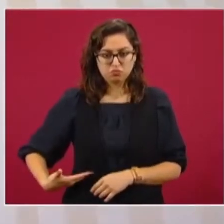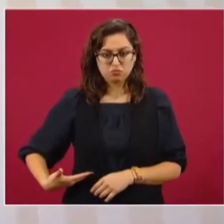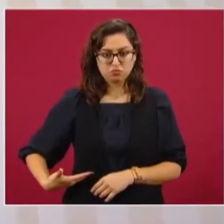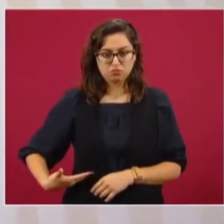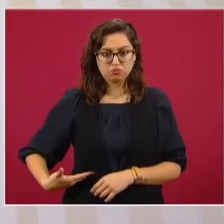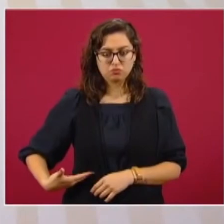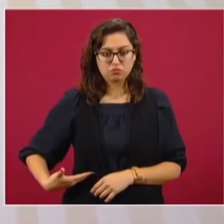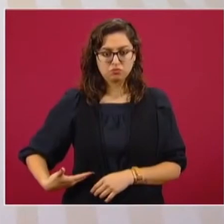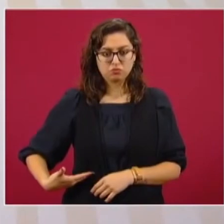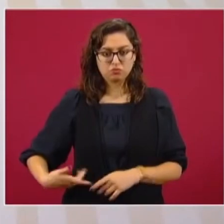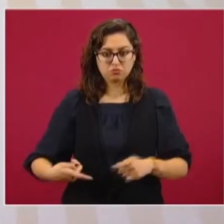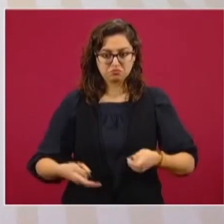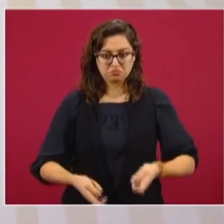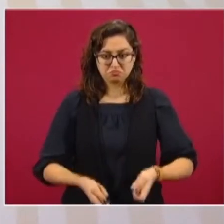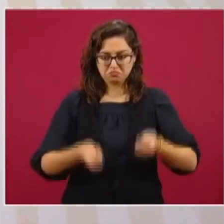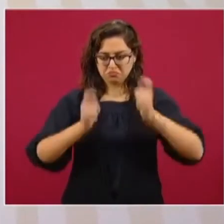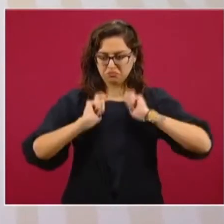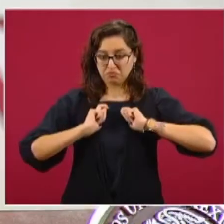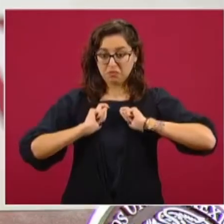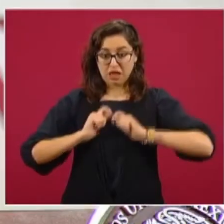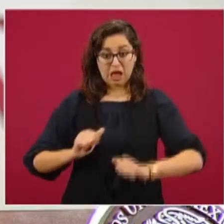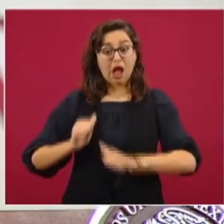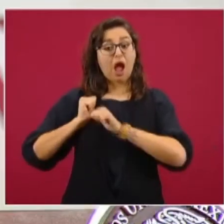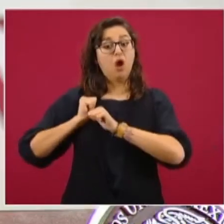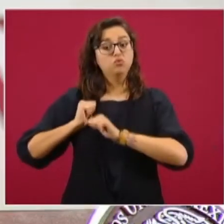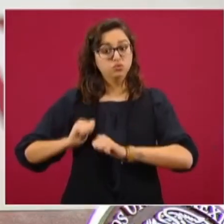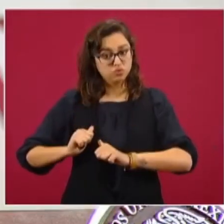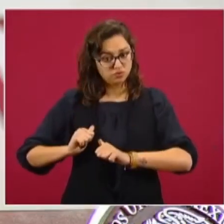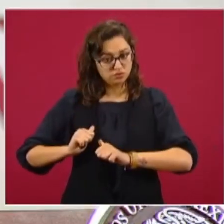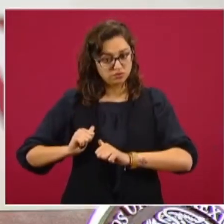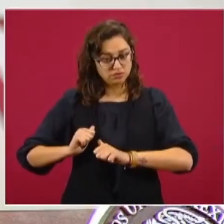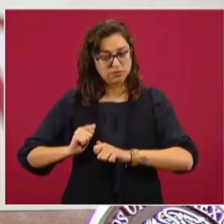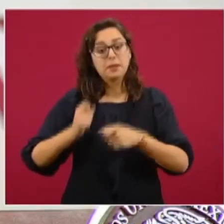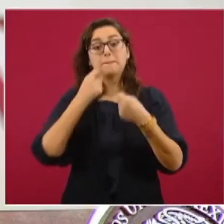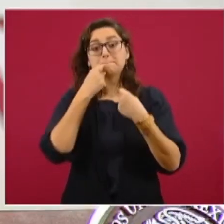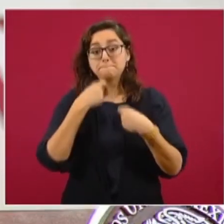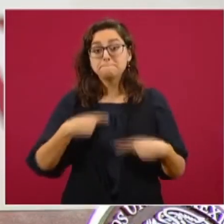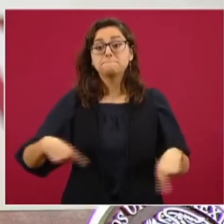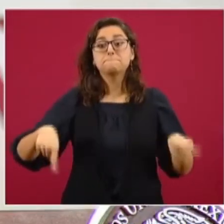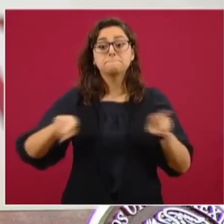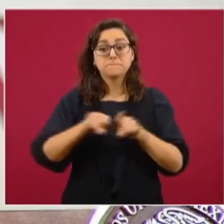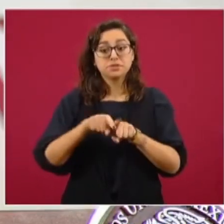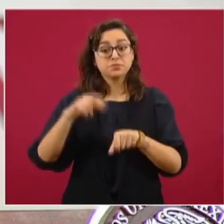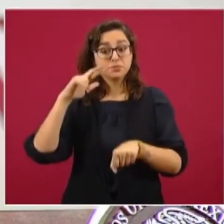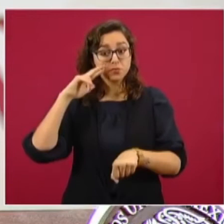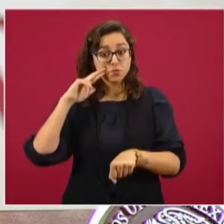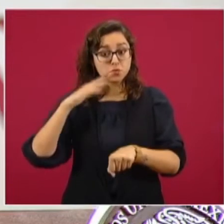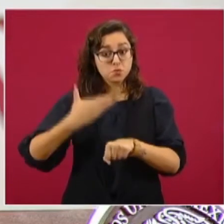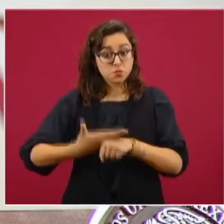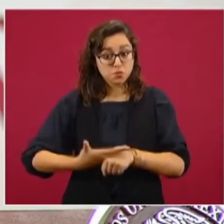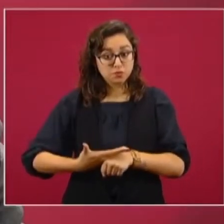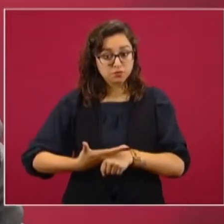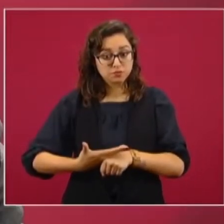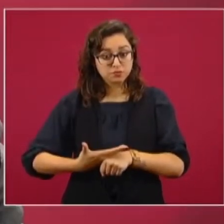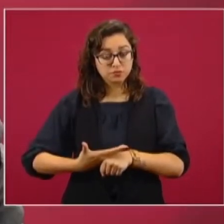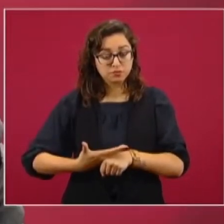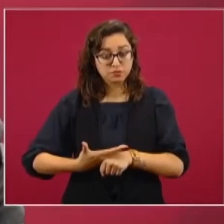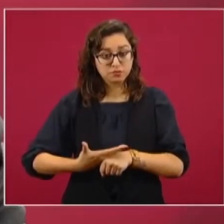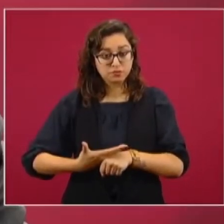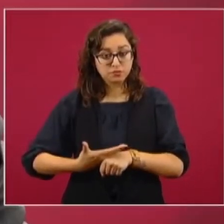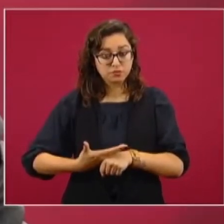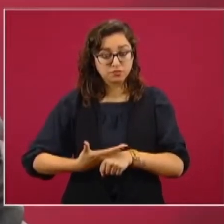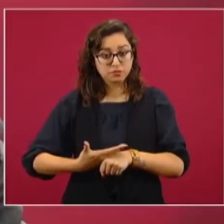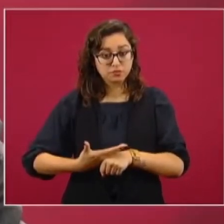al mismo tiempo la obligación de ajustarme